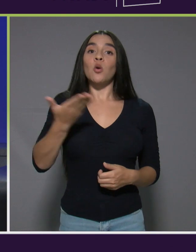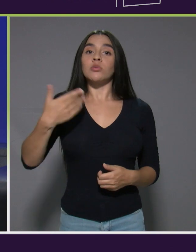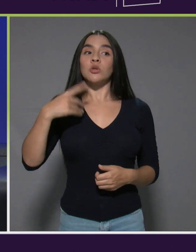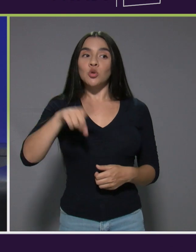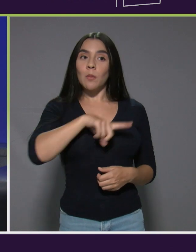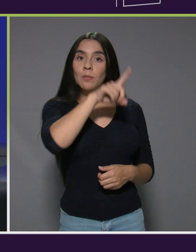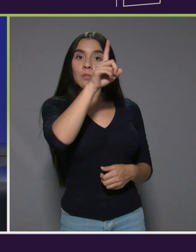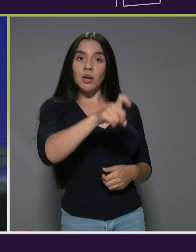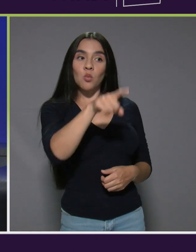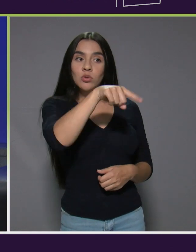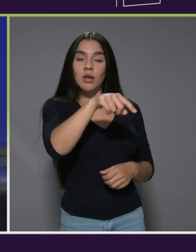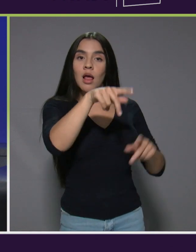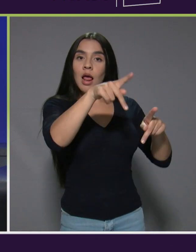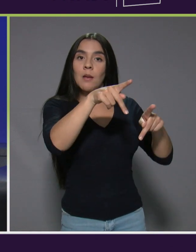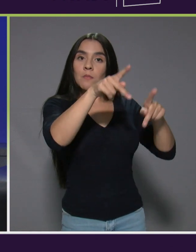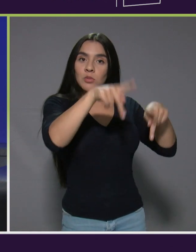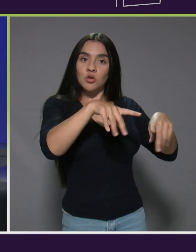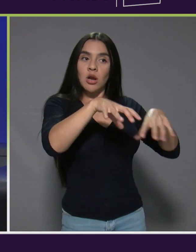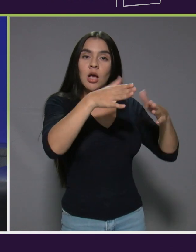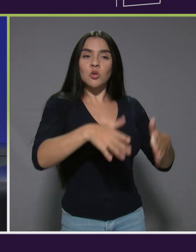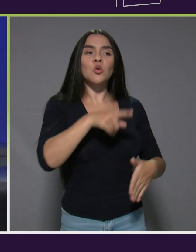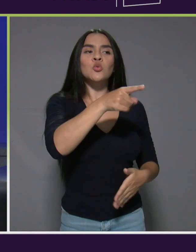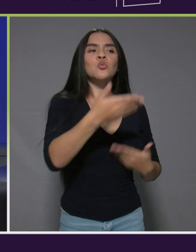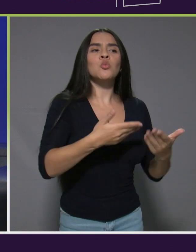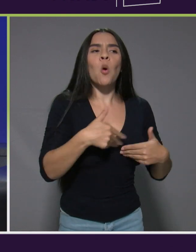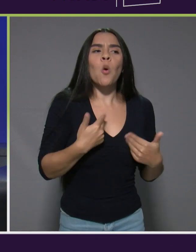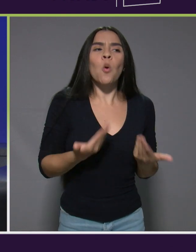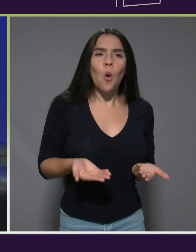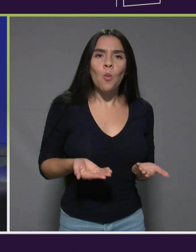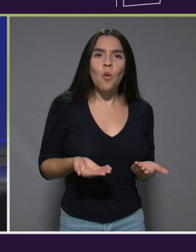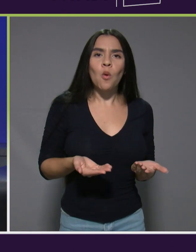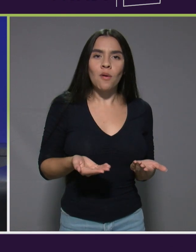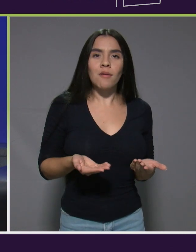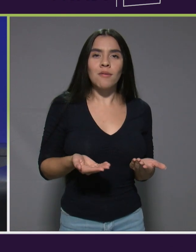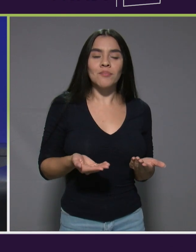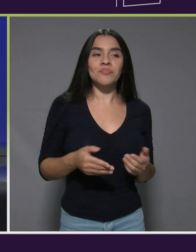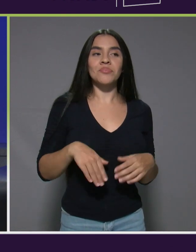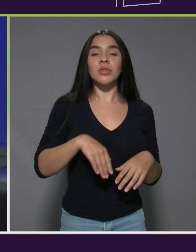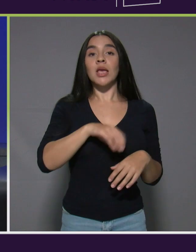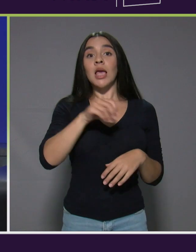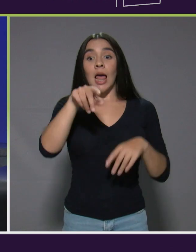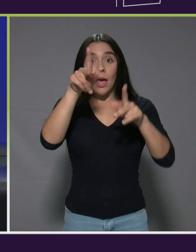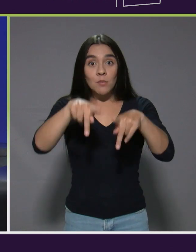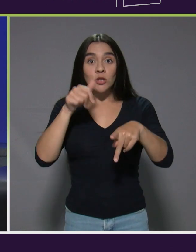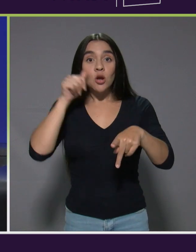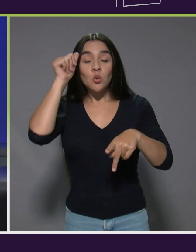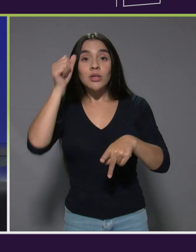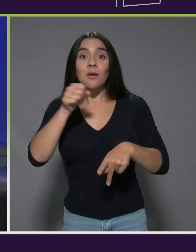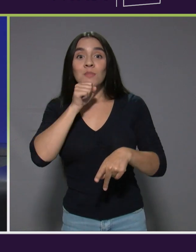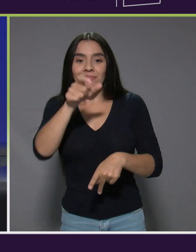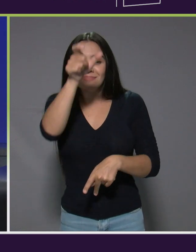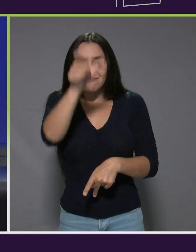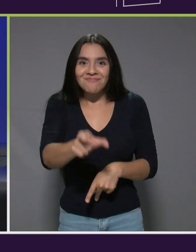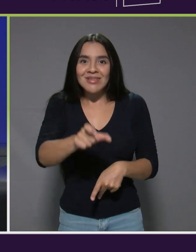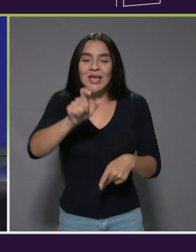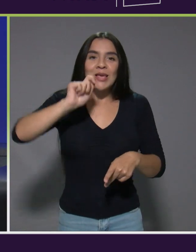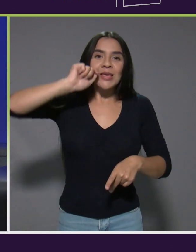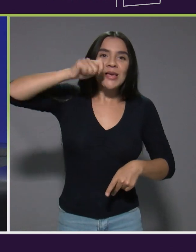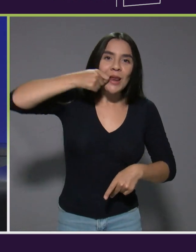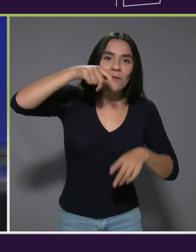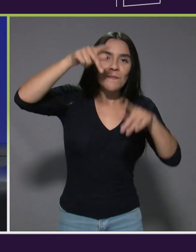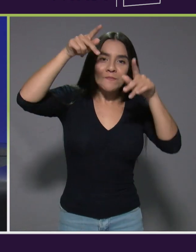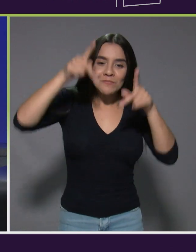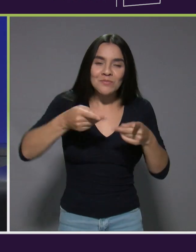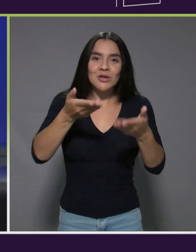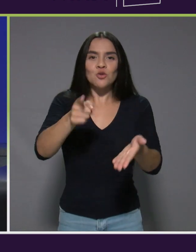al actor, ¿cómo va con tu proceso? Otra cosa es a la persona adulta mayor, clave, actor principal, ¿qué